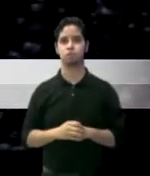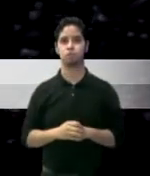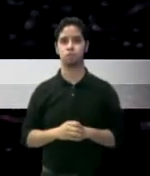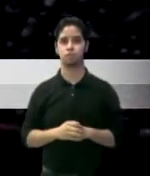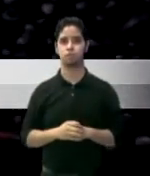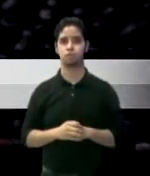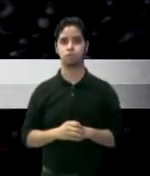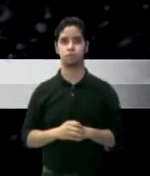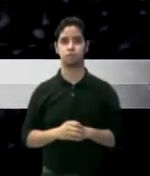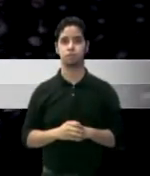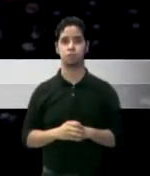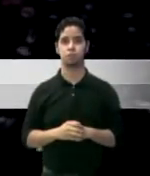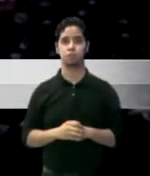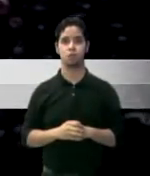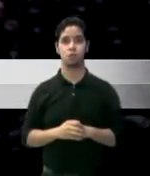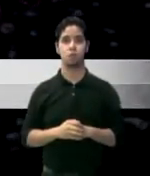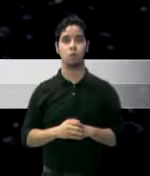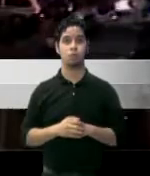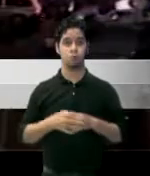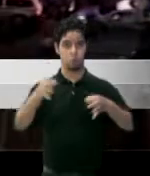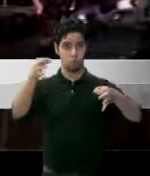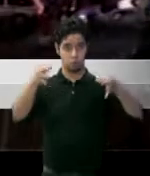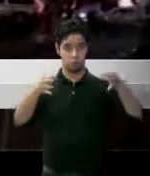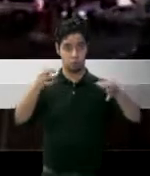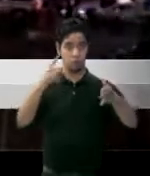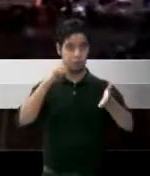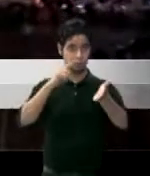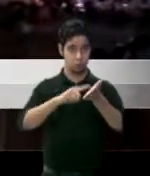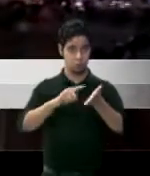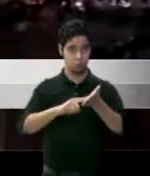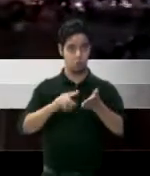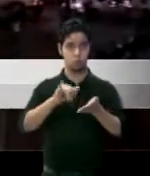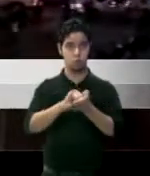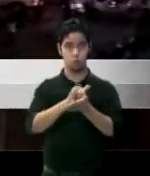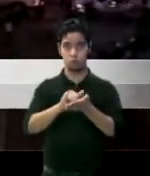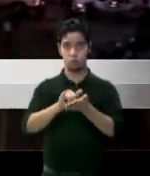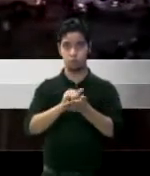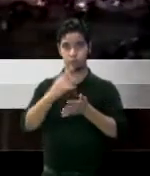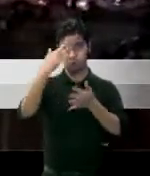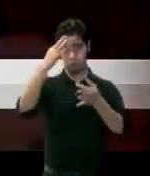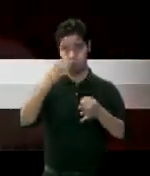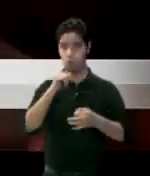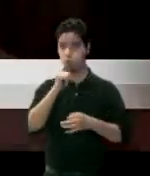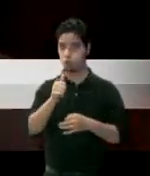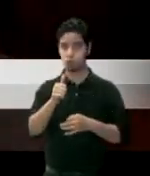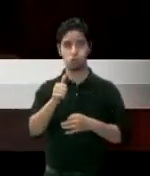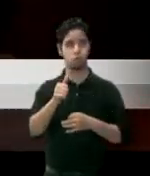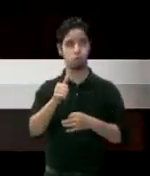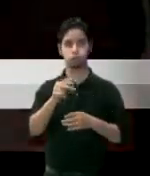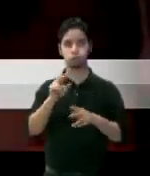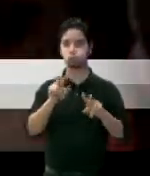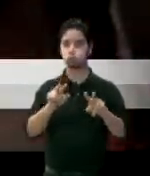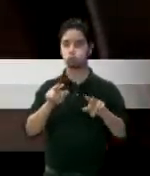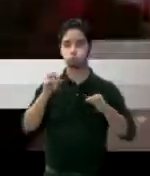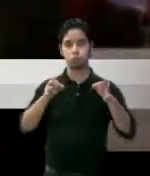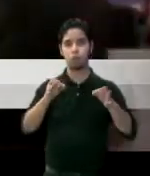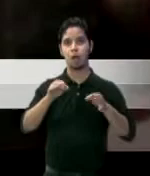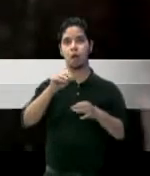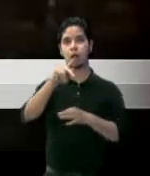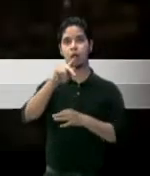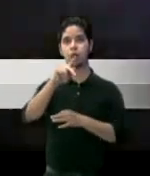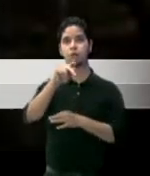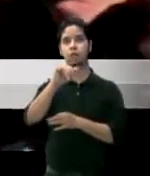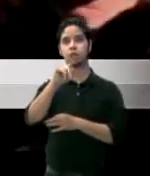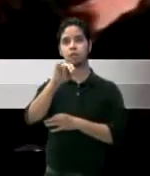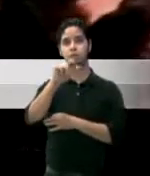Amigos de otra parte, un jurado investigador en Nueva York decidió no acusar al policía de raza blanca Daniel Pantaleo, quien causó la